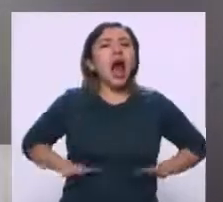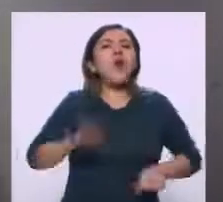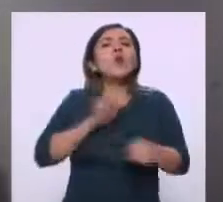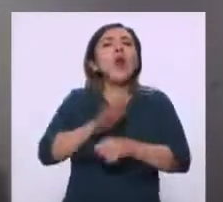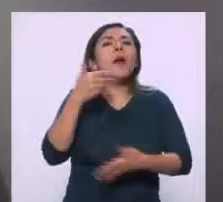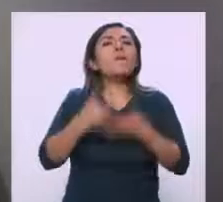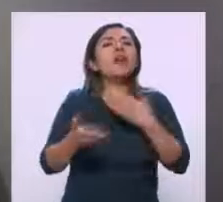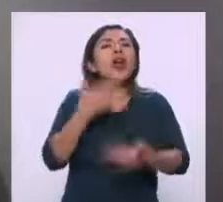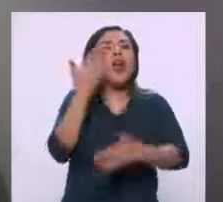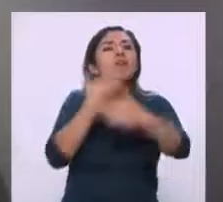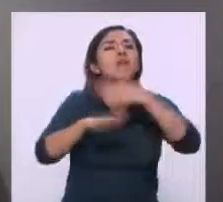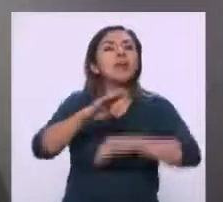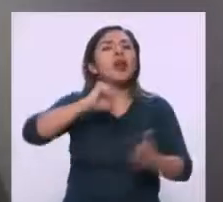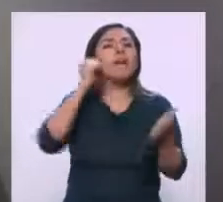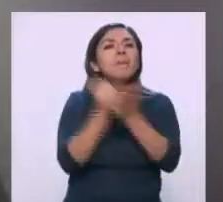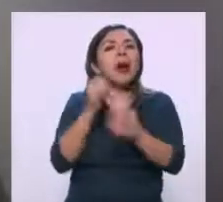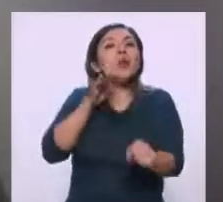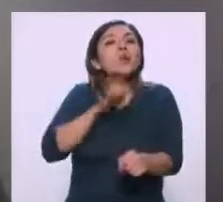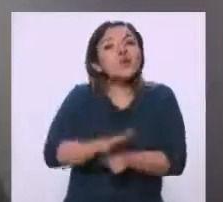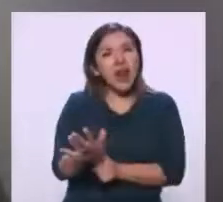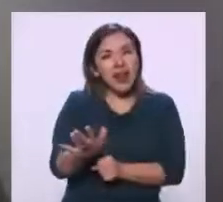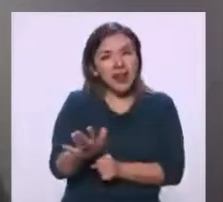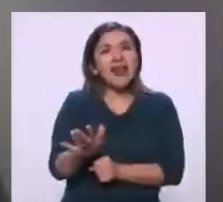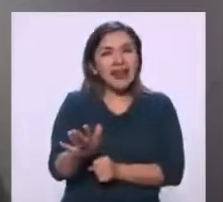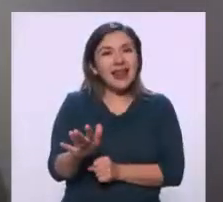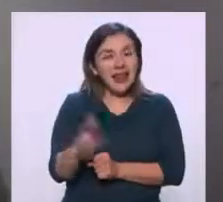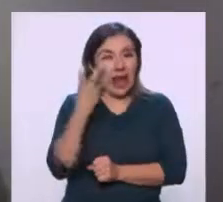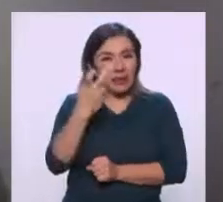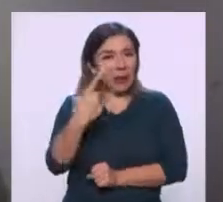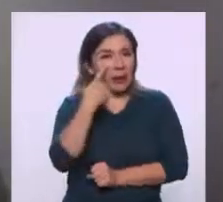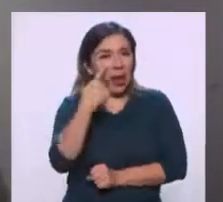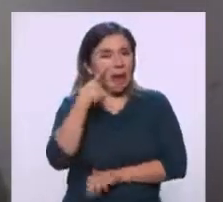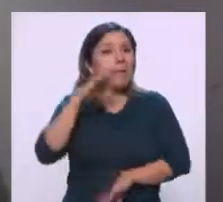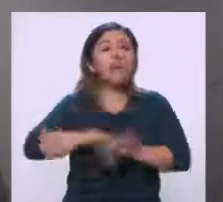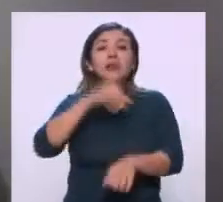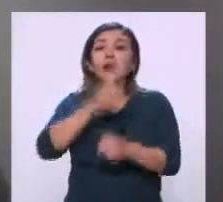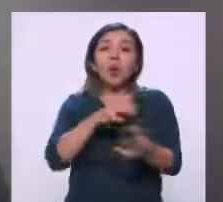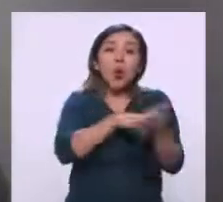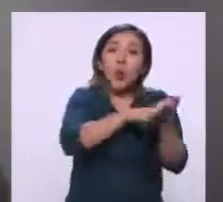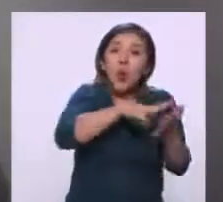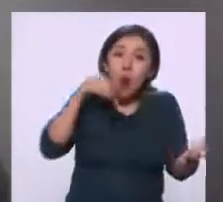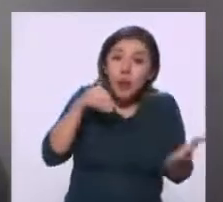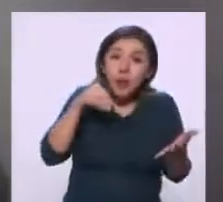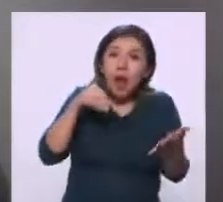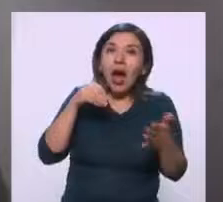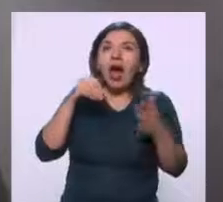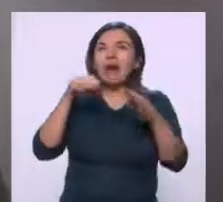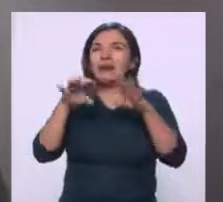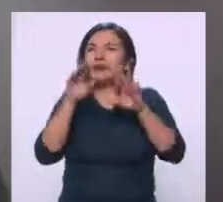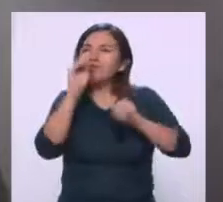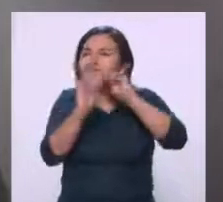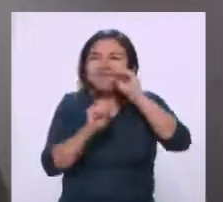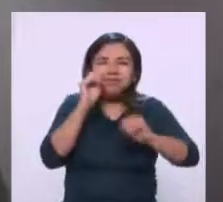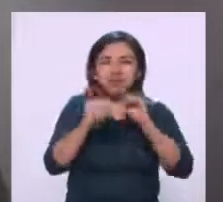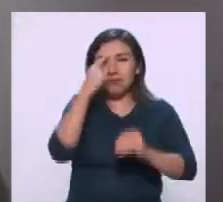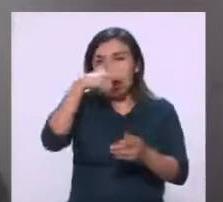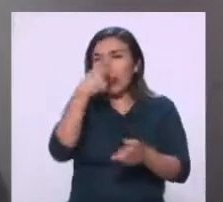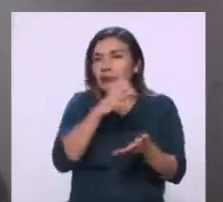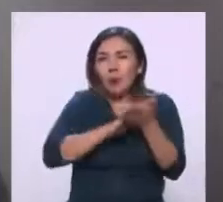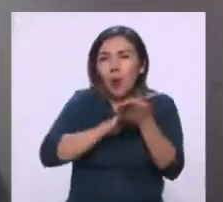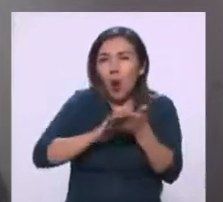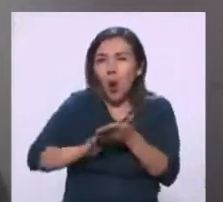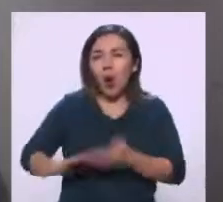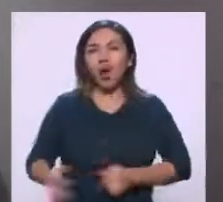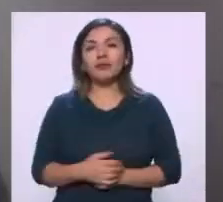y la marca de la impresora. Entonces, generalmente se fotocopia y se hacen ahí en algunos malabares para que se borren esos rastros.